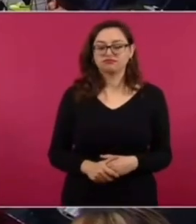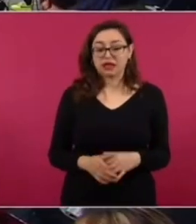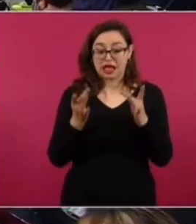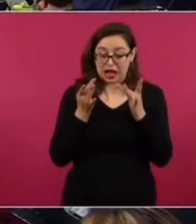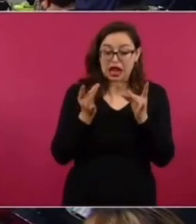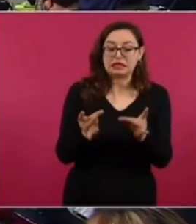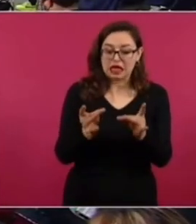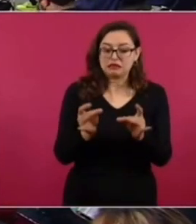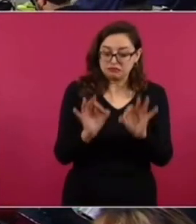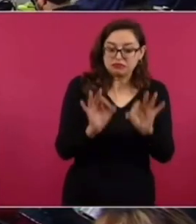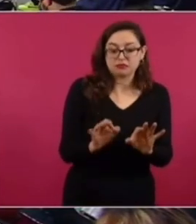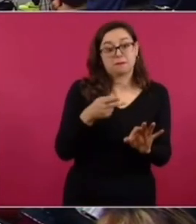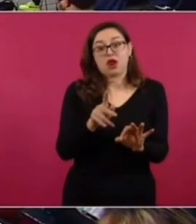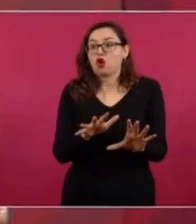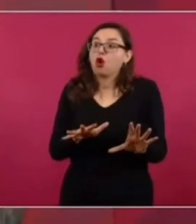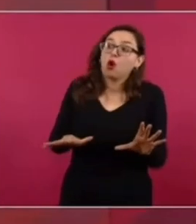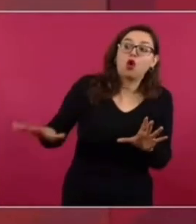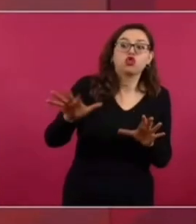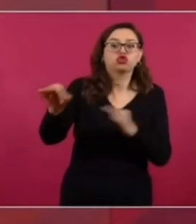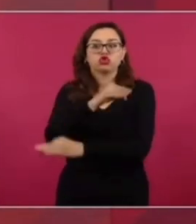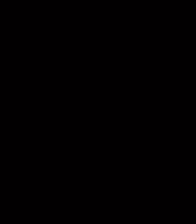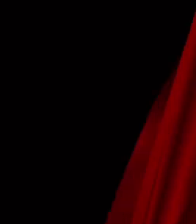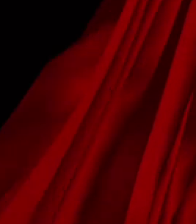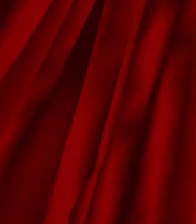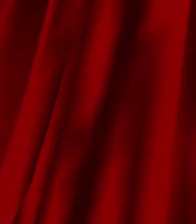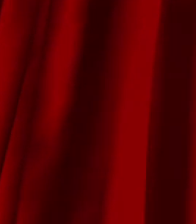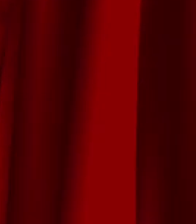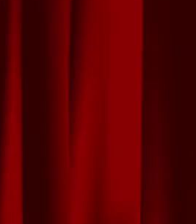Calidad y cobertura. Calidad y derecho.